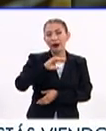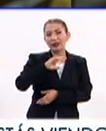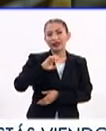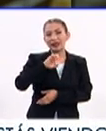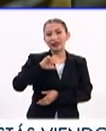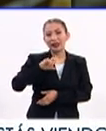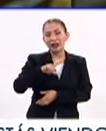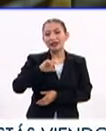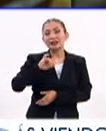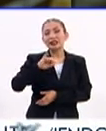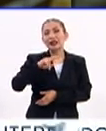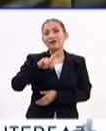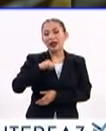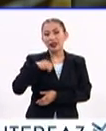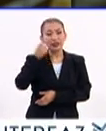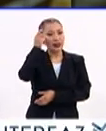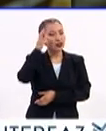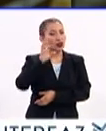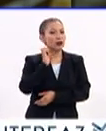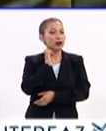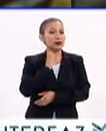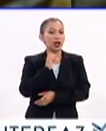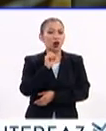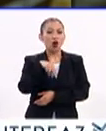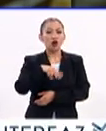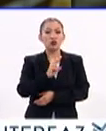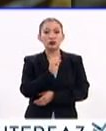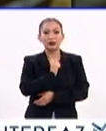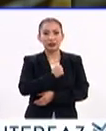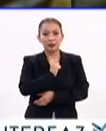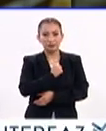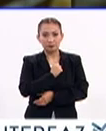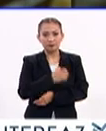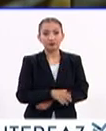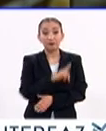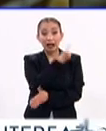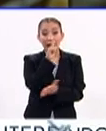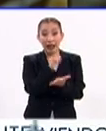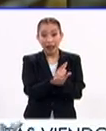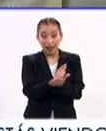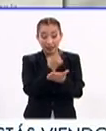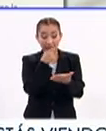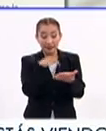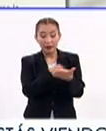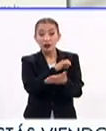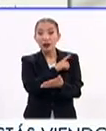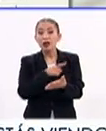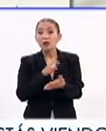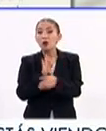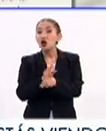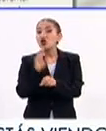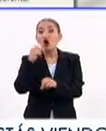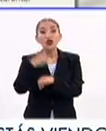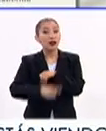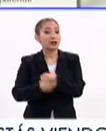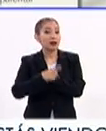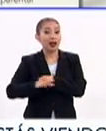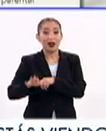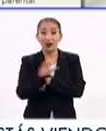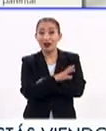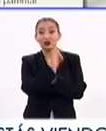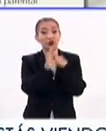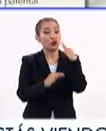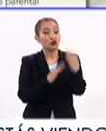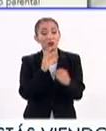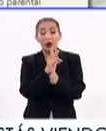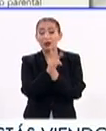Sidibe, que es director ejecutivo de ONU-SIDA. Las leyes, dice, deben proteger, no perjudicar. Todos